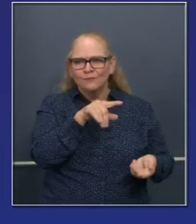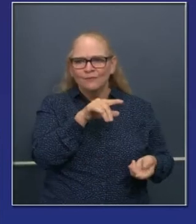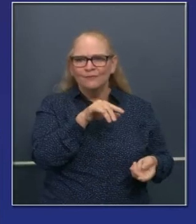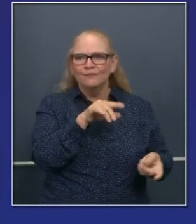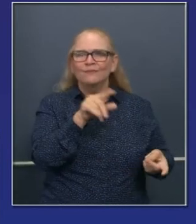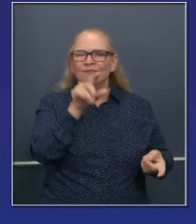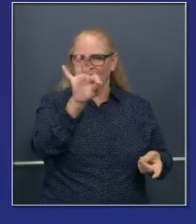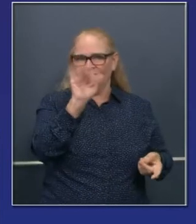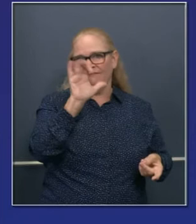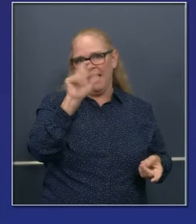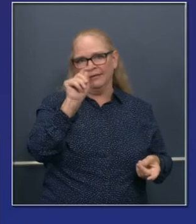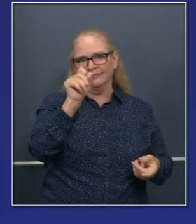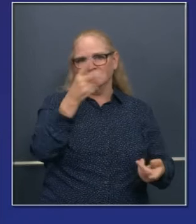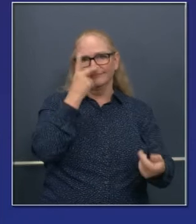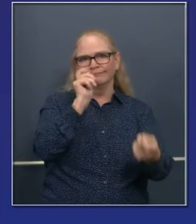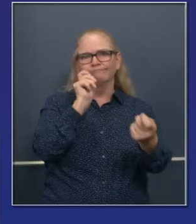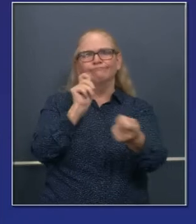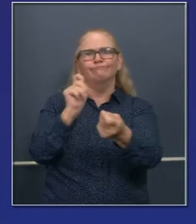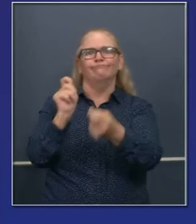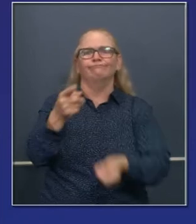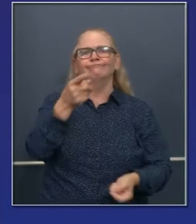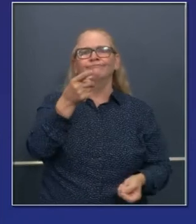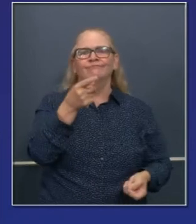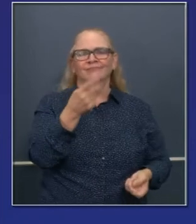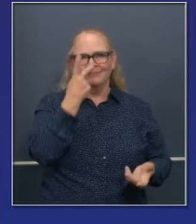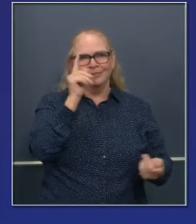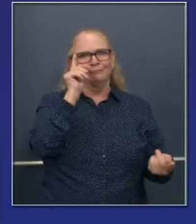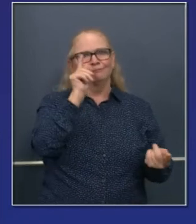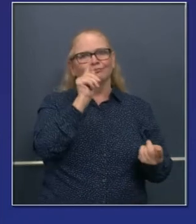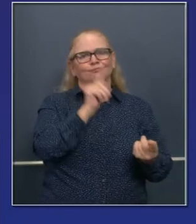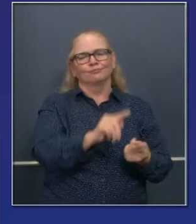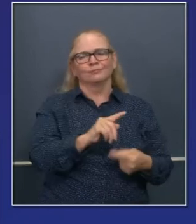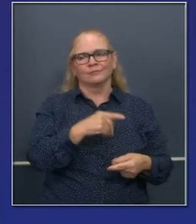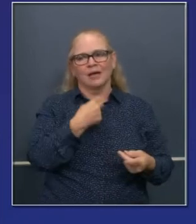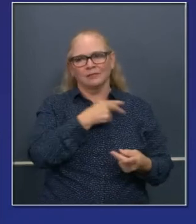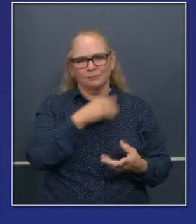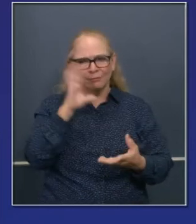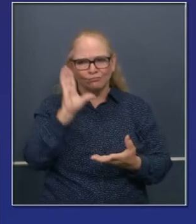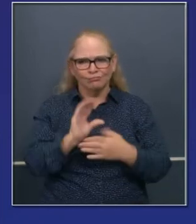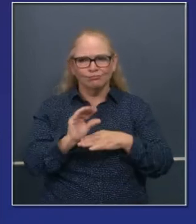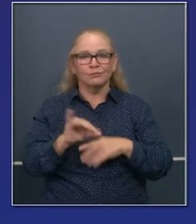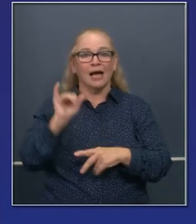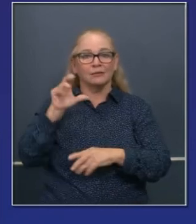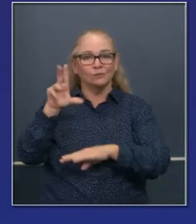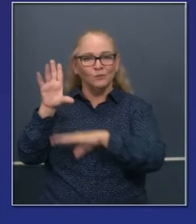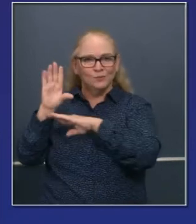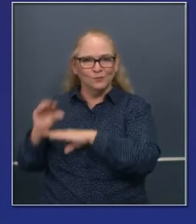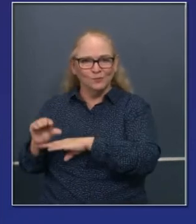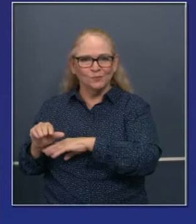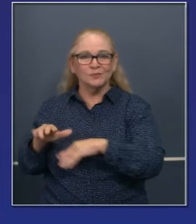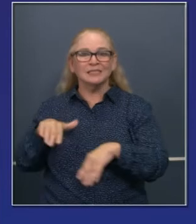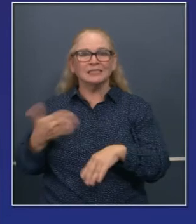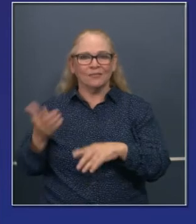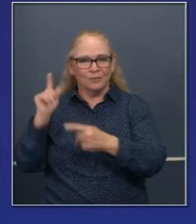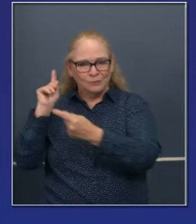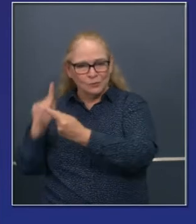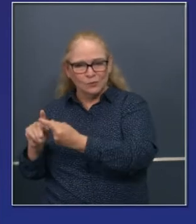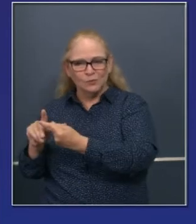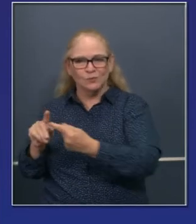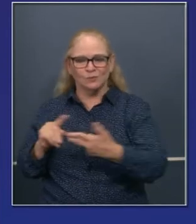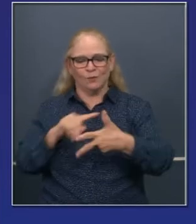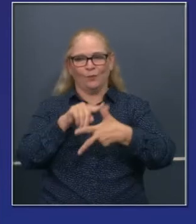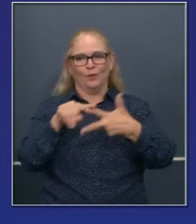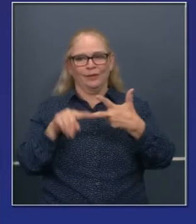hechos, son los números fundamentales. Hospitalizaciones, cuidado intensivo, muerte. Son indicadores importantes